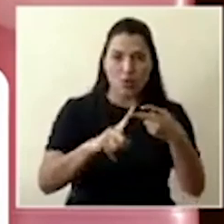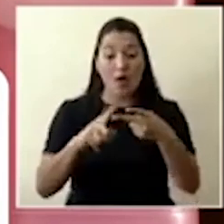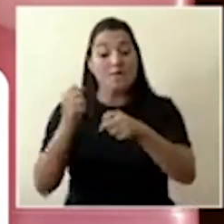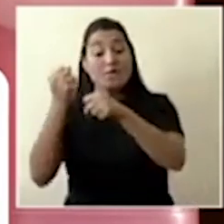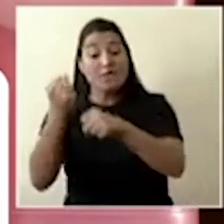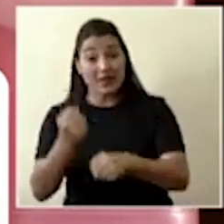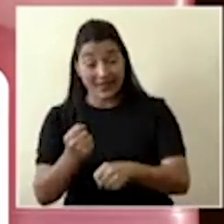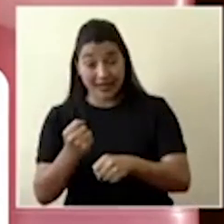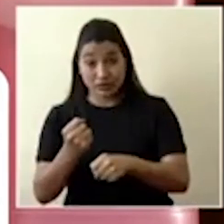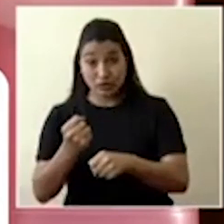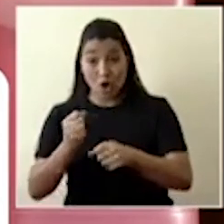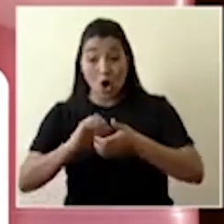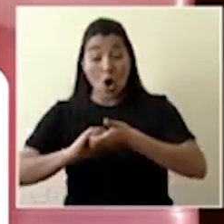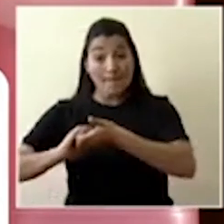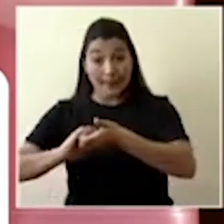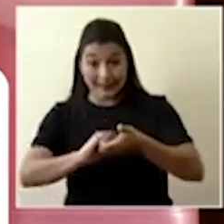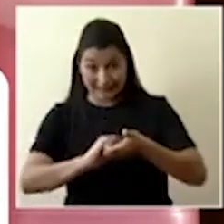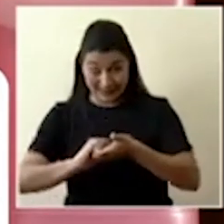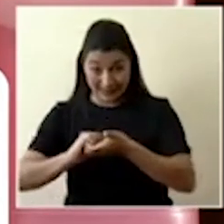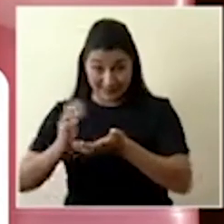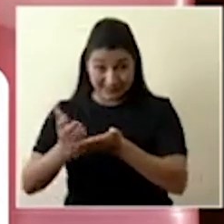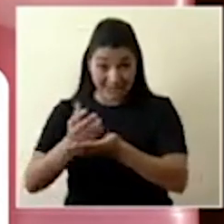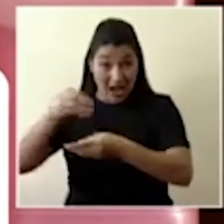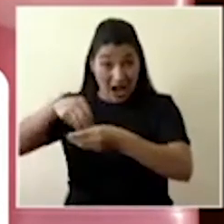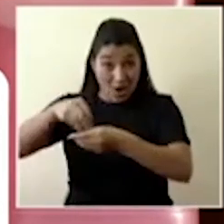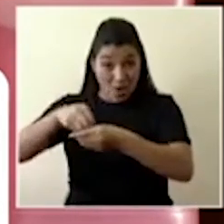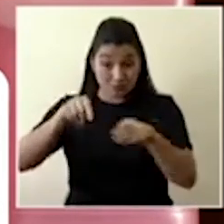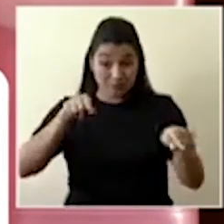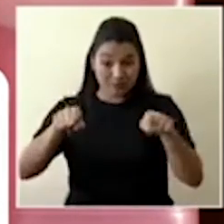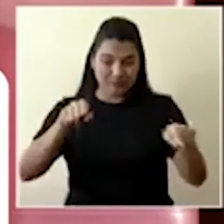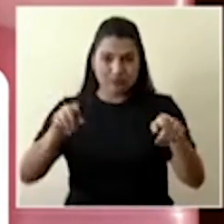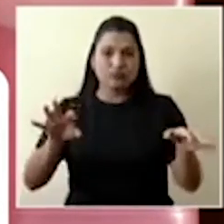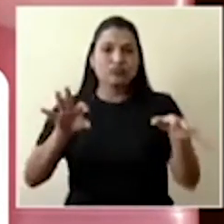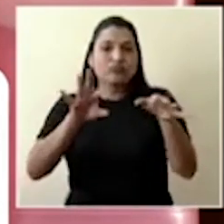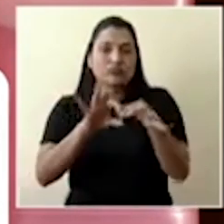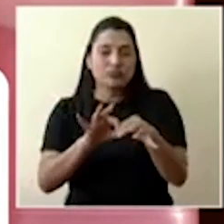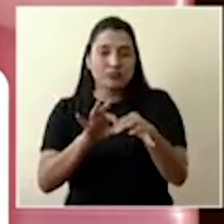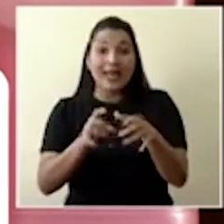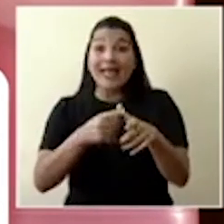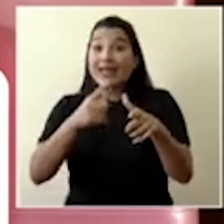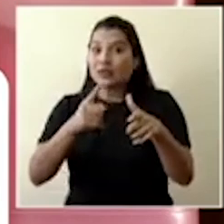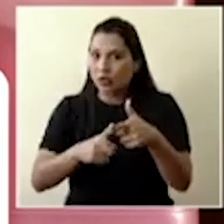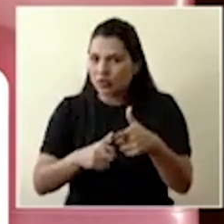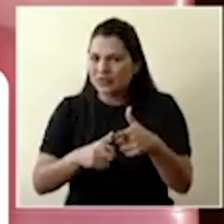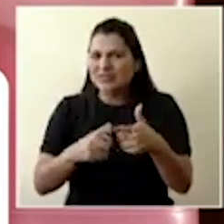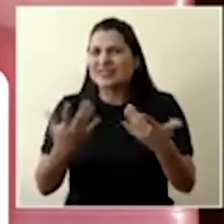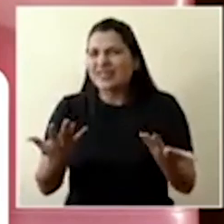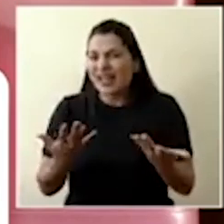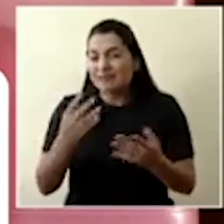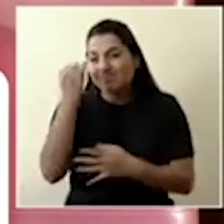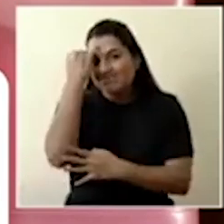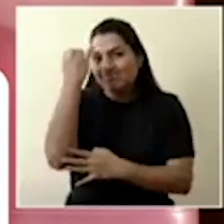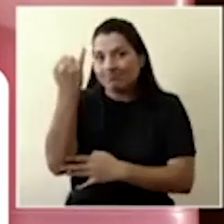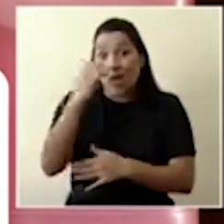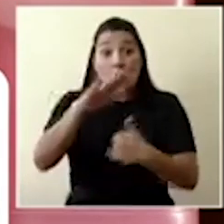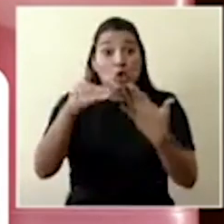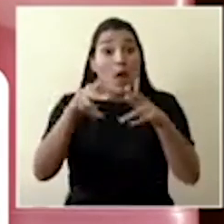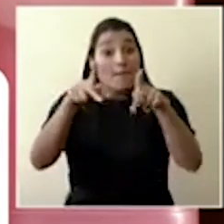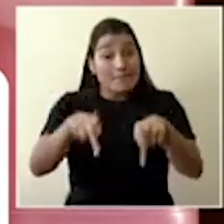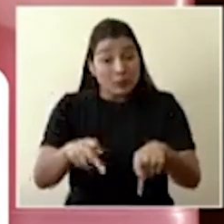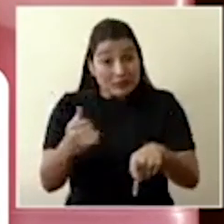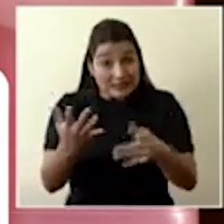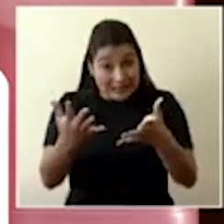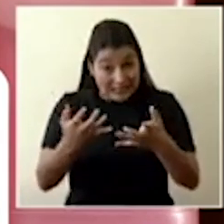Cooperativas de Ahorro, todas las personas que tengan a bien donar en efectivo lo puedan hacer a través de estos medios